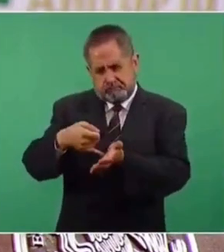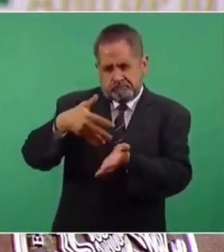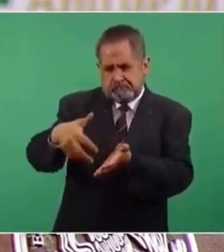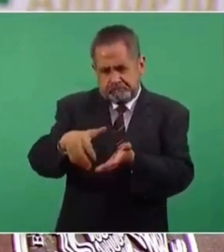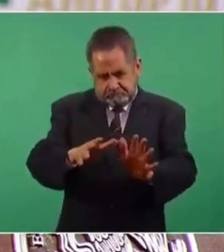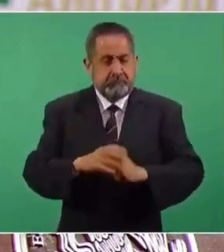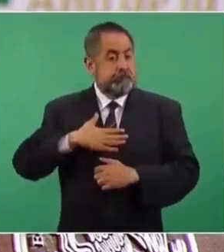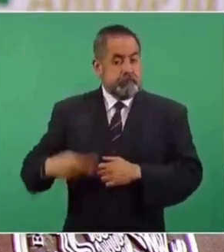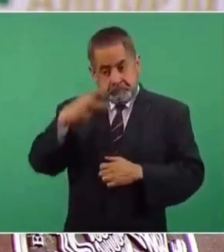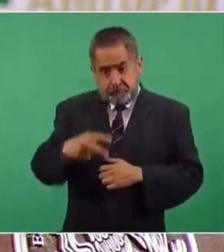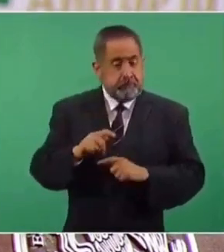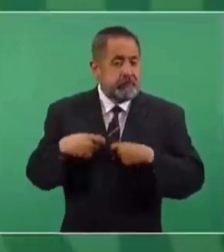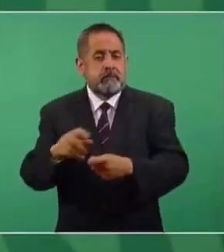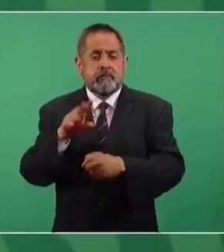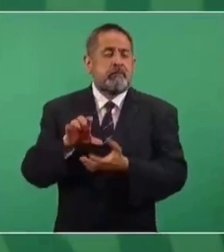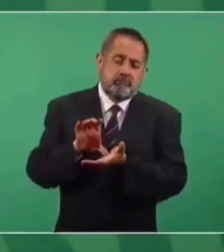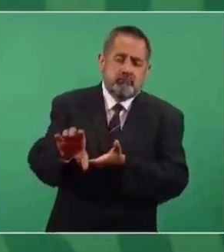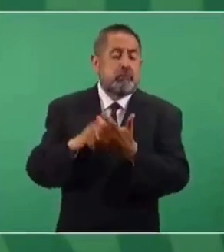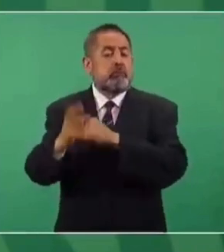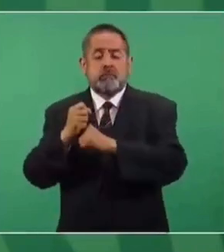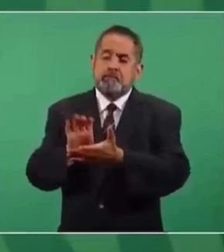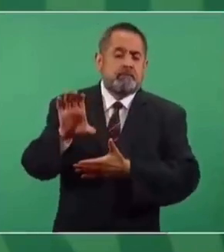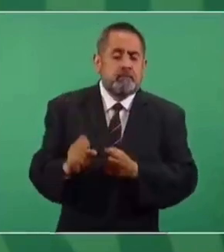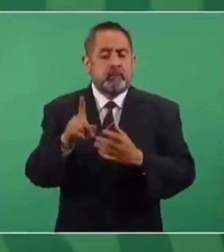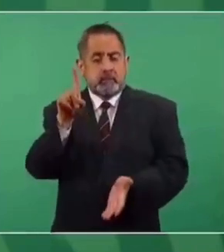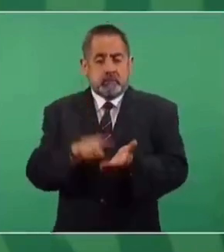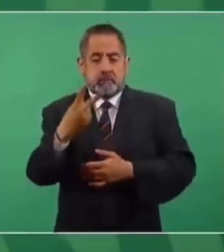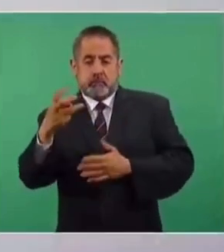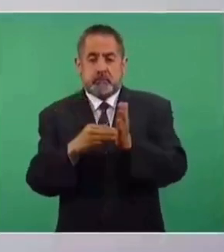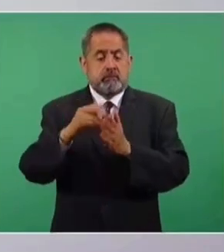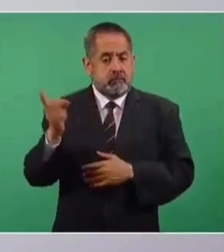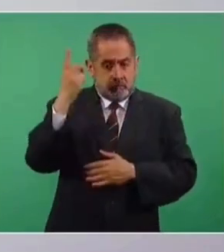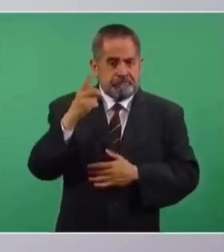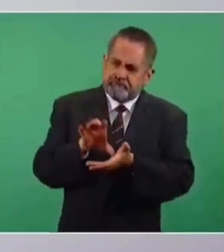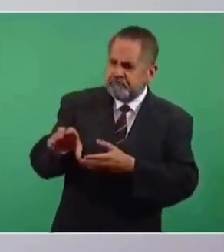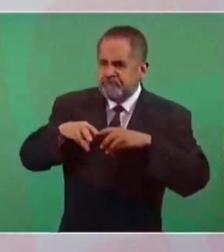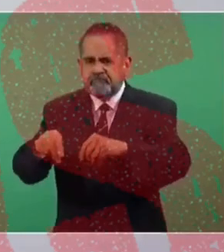dólares. Y el programa Sembrando Vida significa una inversión anual de mil 200 millones de dólares.